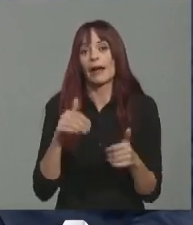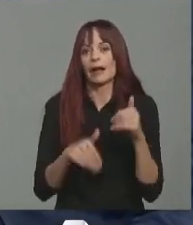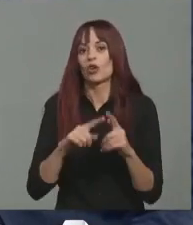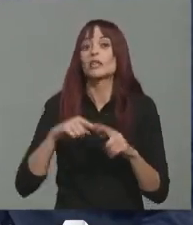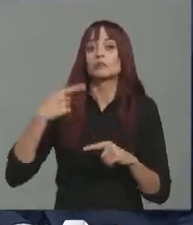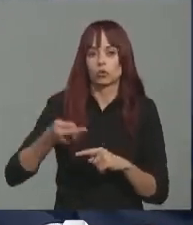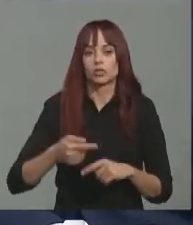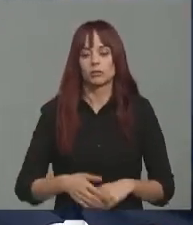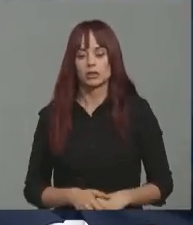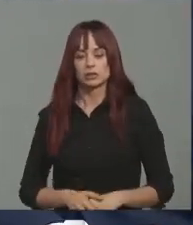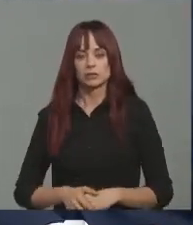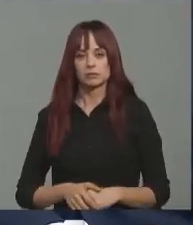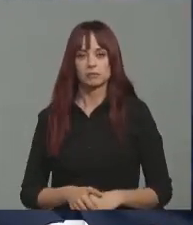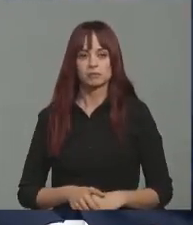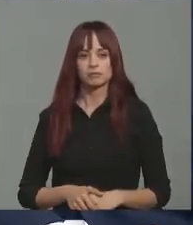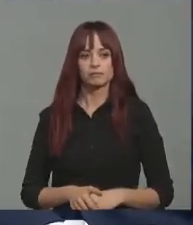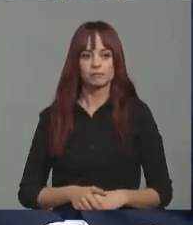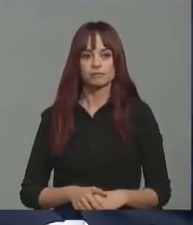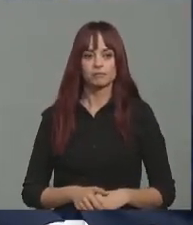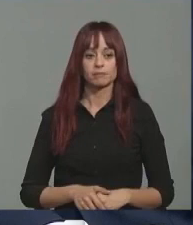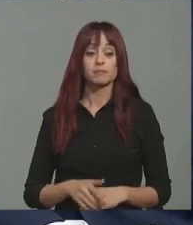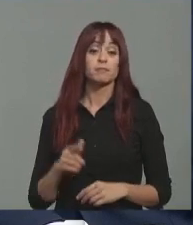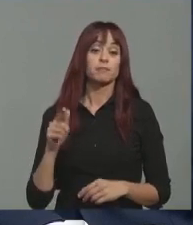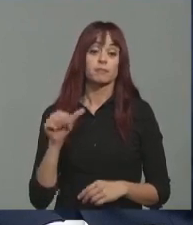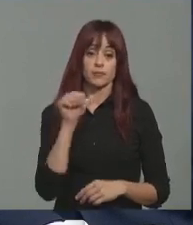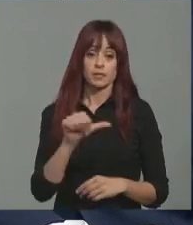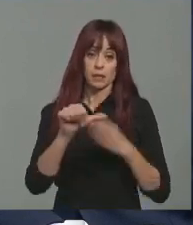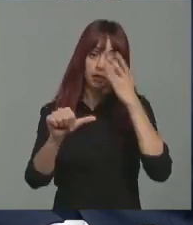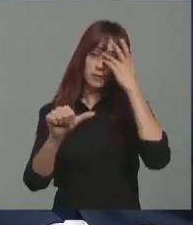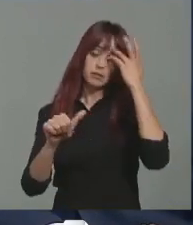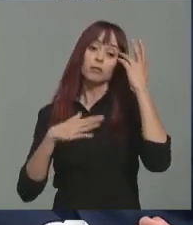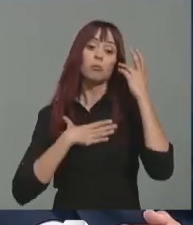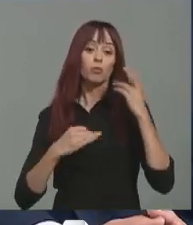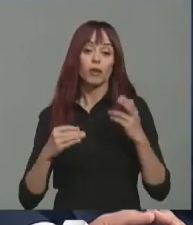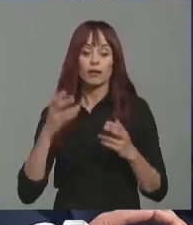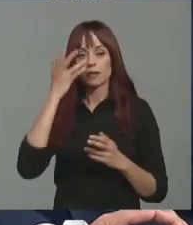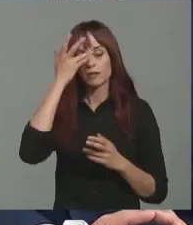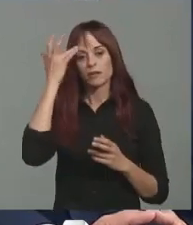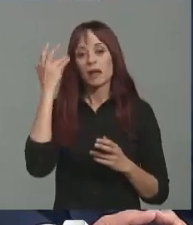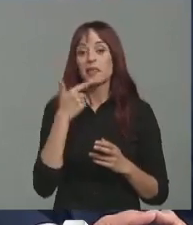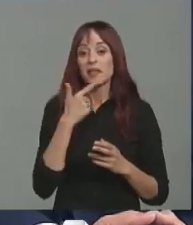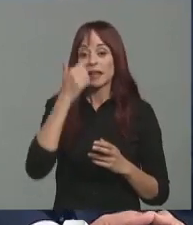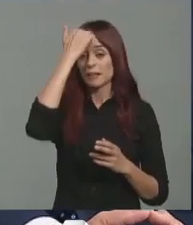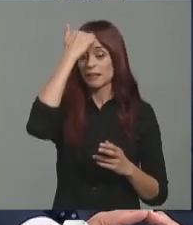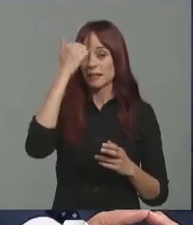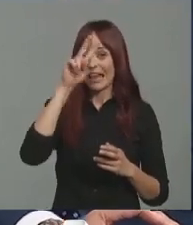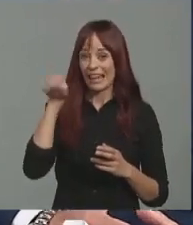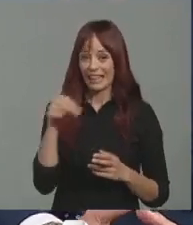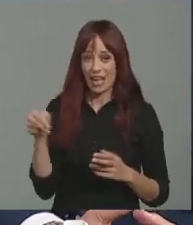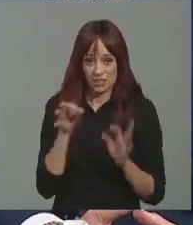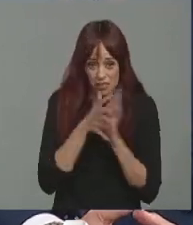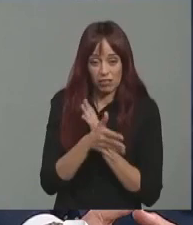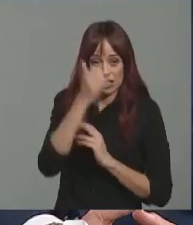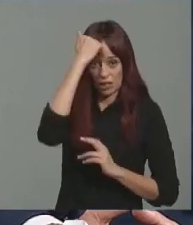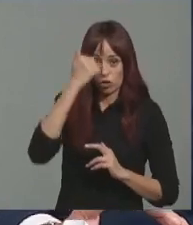próximas elecciones. el mismo sentido, podemos escuchar a lo mejor en las próximas semanas a Ochandiano decir que ETA es terrorismo. ¿Que